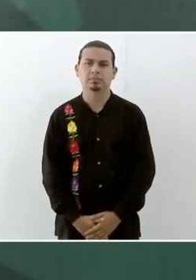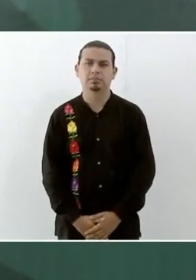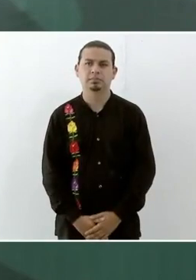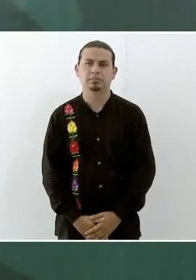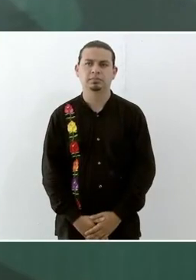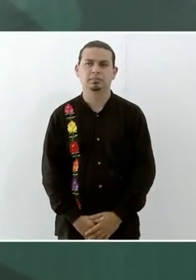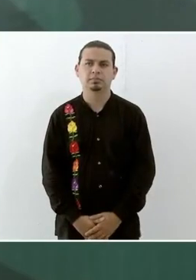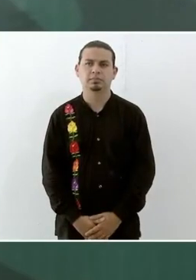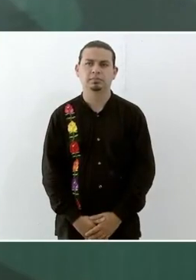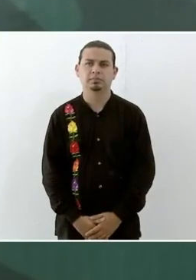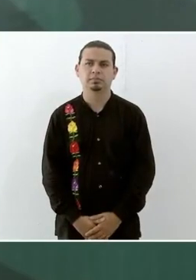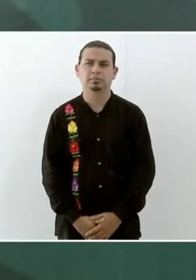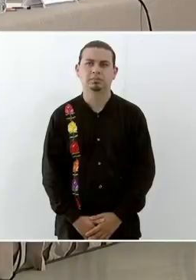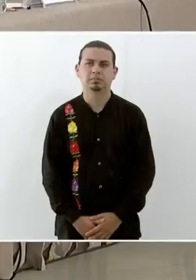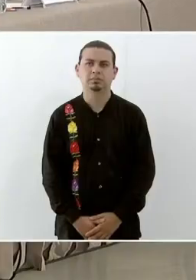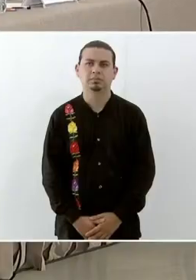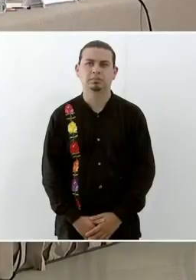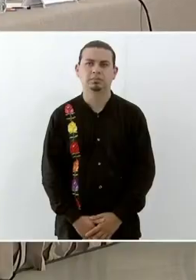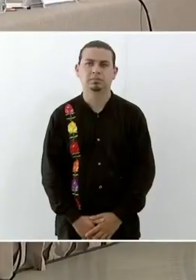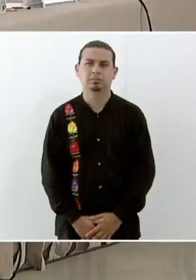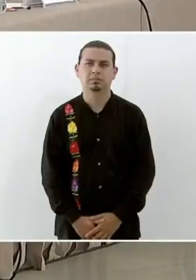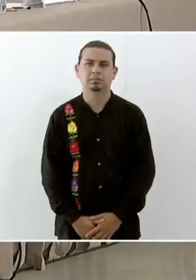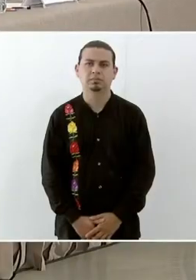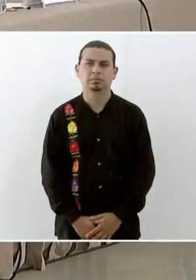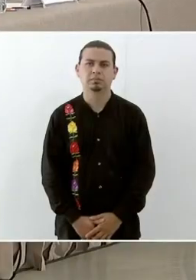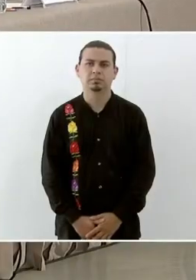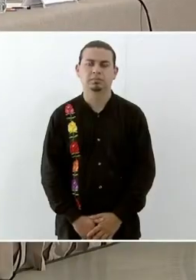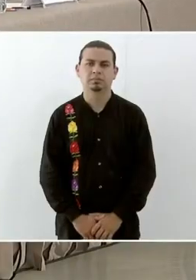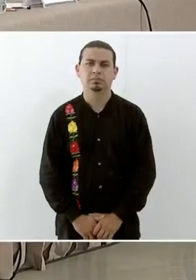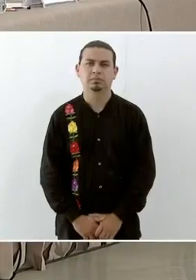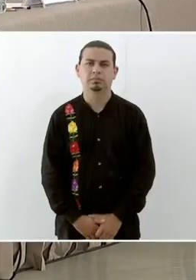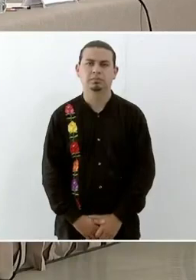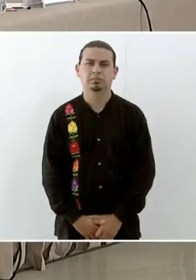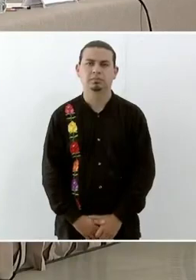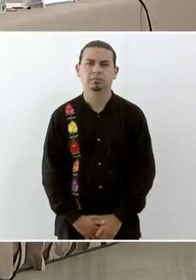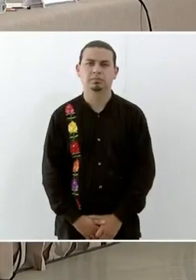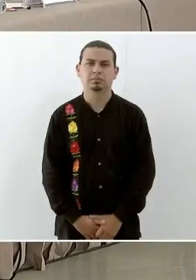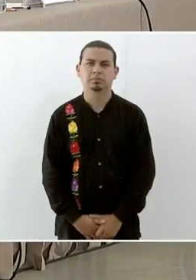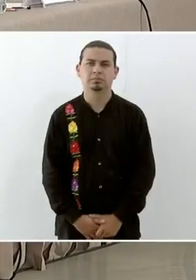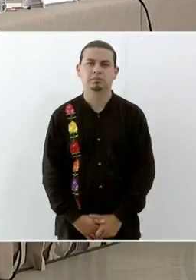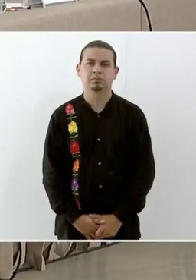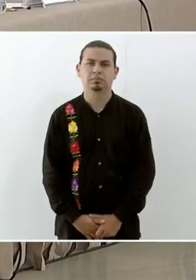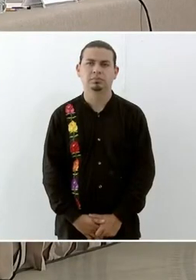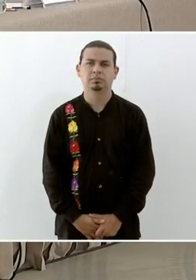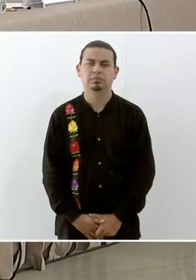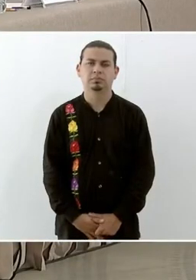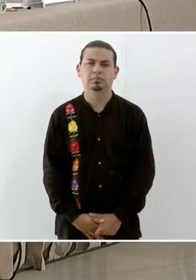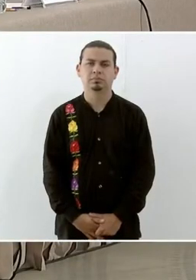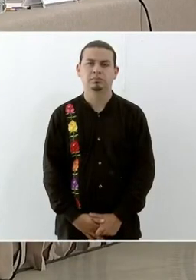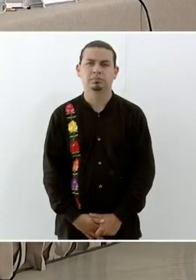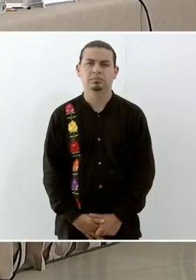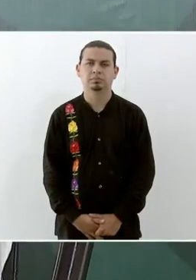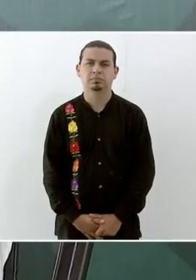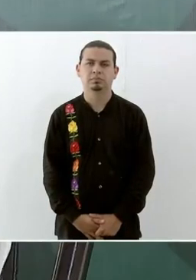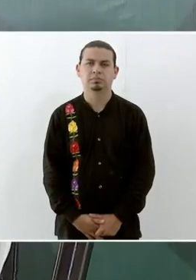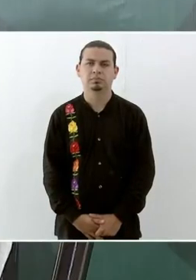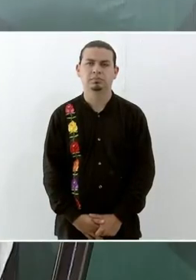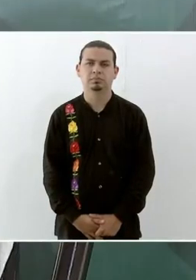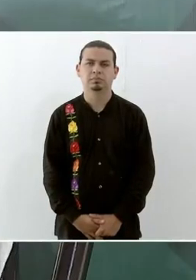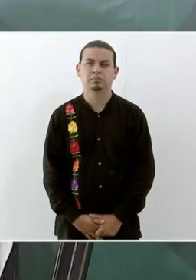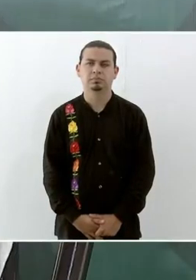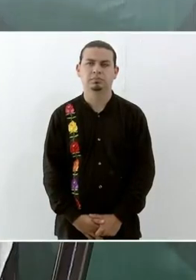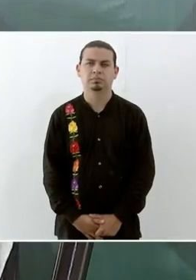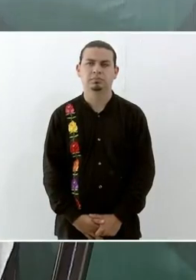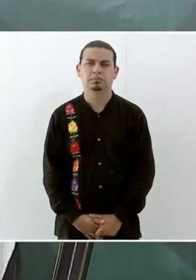Dividimos la presentación primero, en la atención a la emergencia, que es lo que se ha otorgado a la población, la ayuda humanitaria,